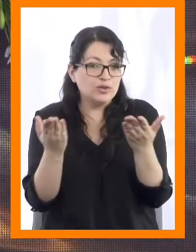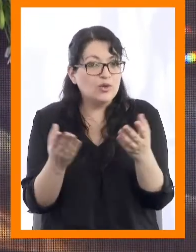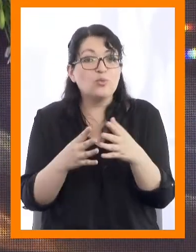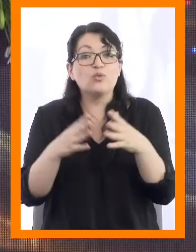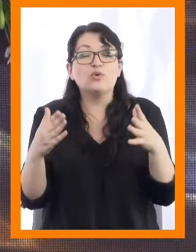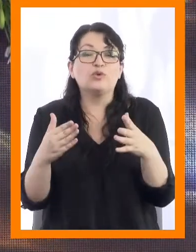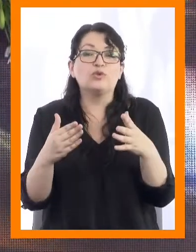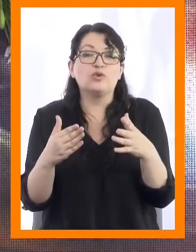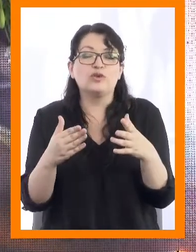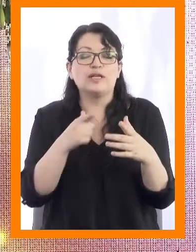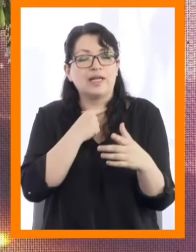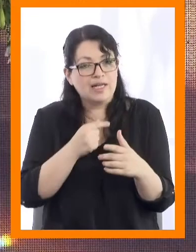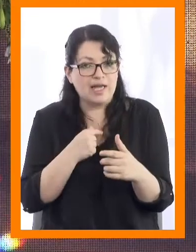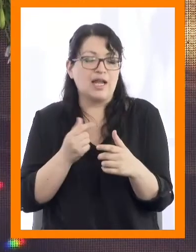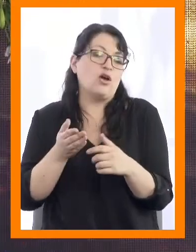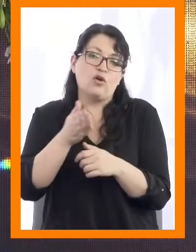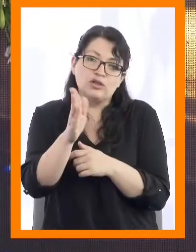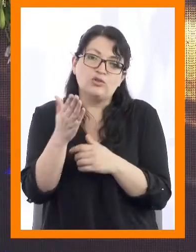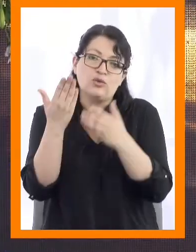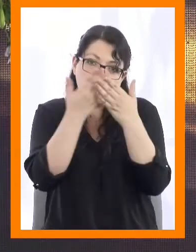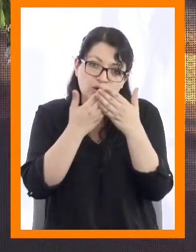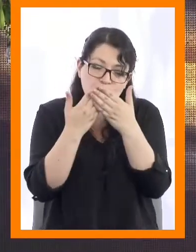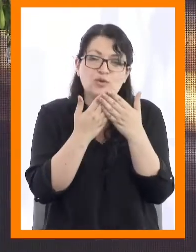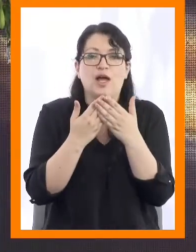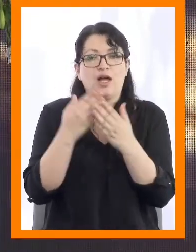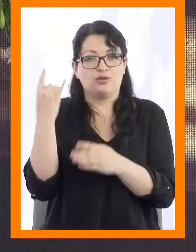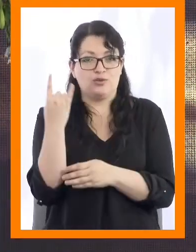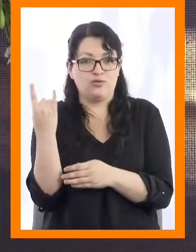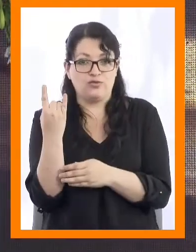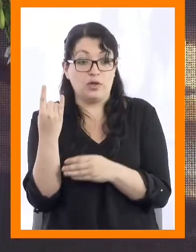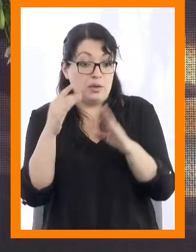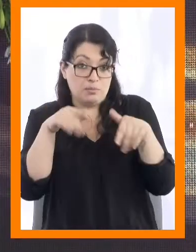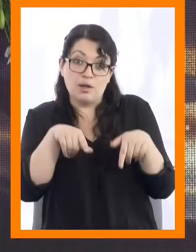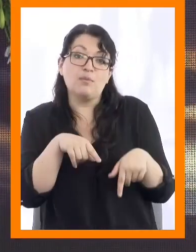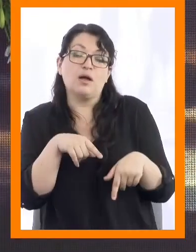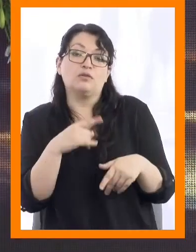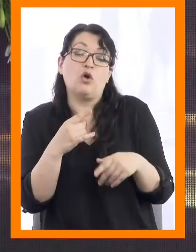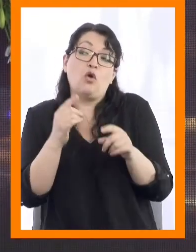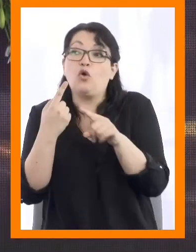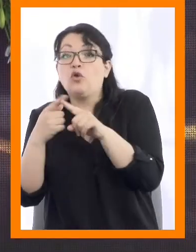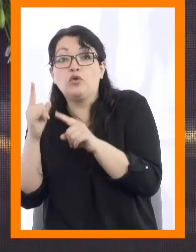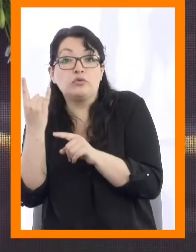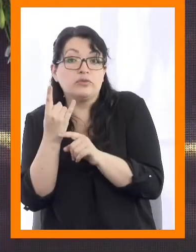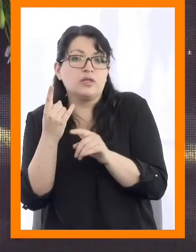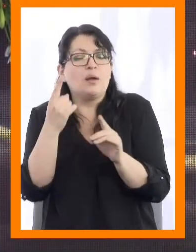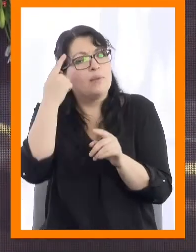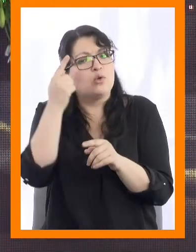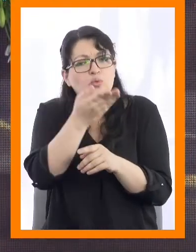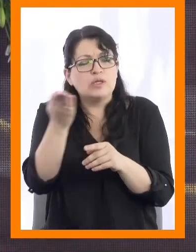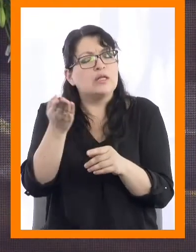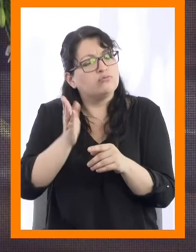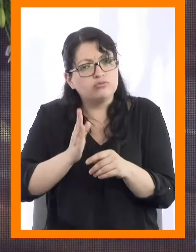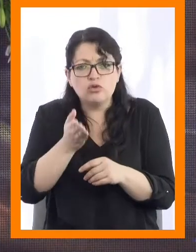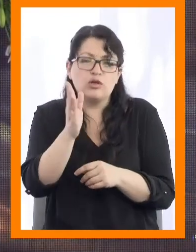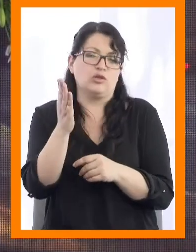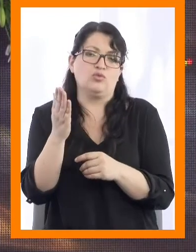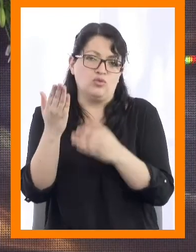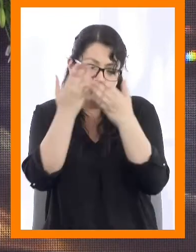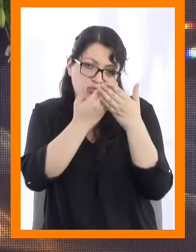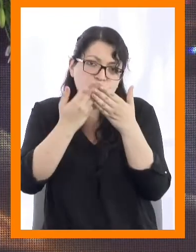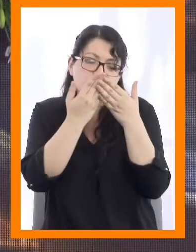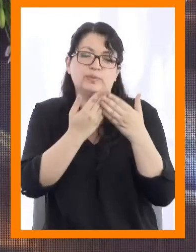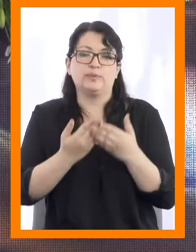se atrevan a continuar su formación universitaria, quizás en esta universidad, quizás en otra, pero que sigan progresando en su formación